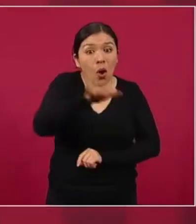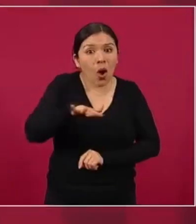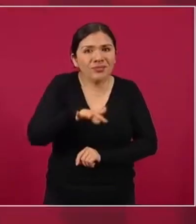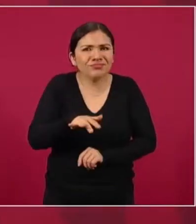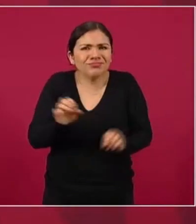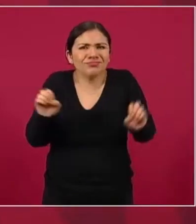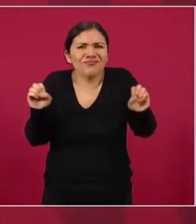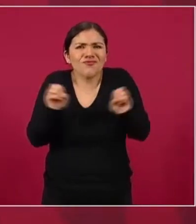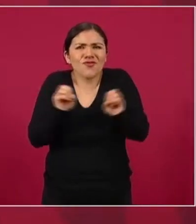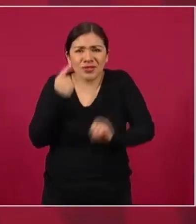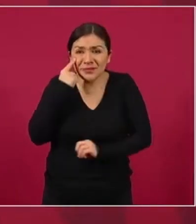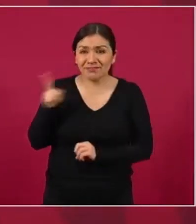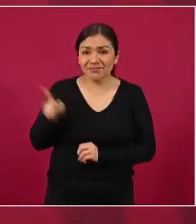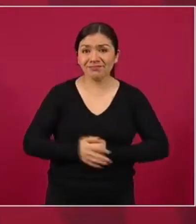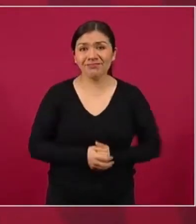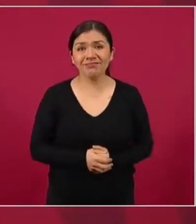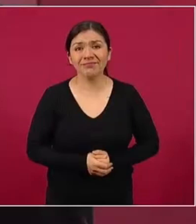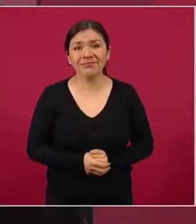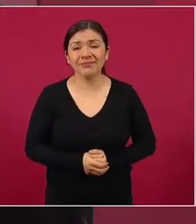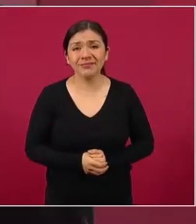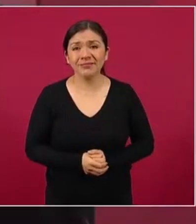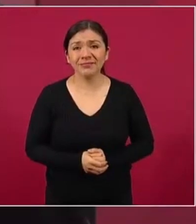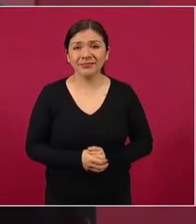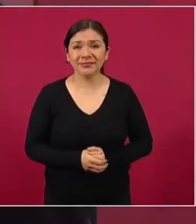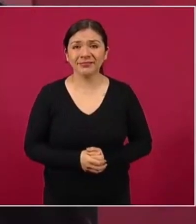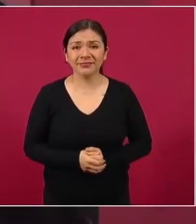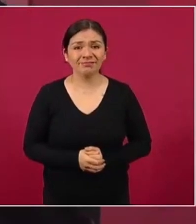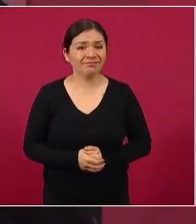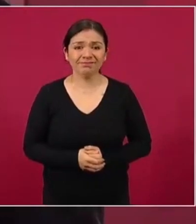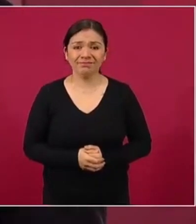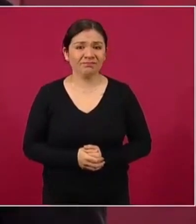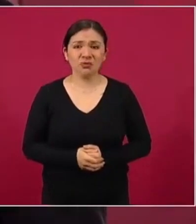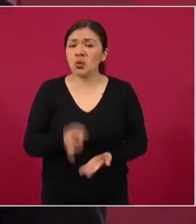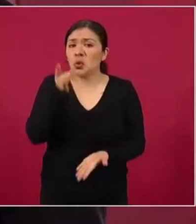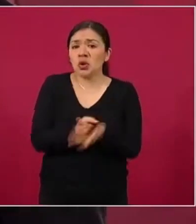lo que diga mi dedito, fue así.